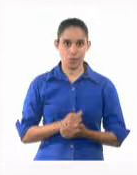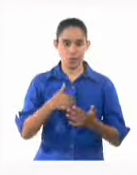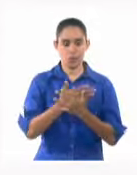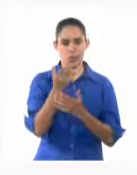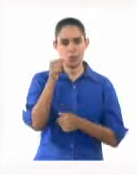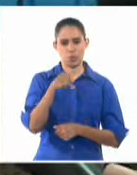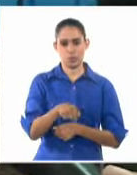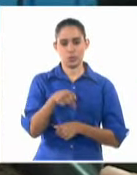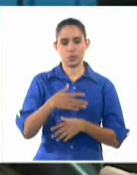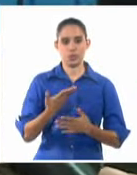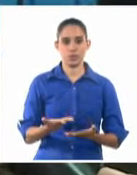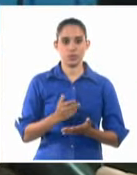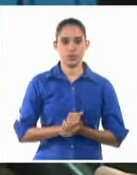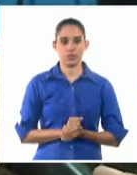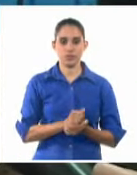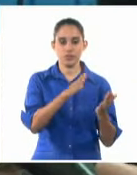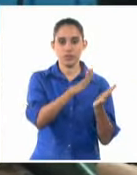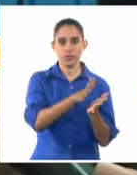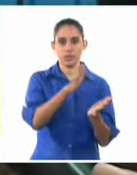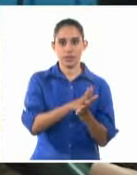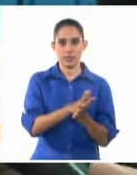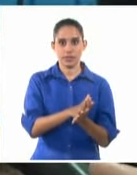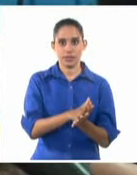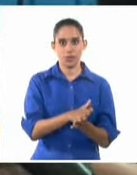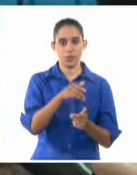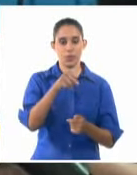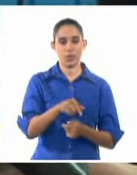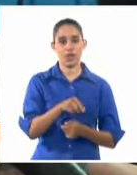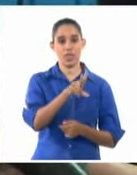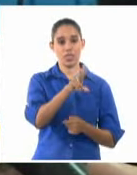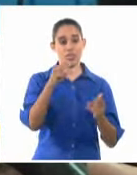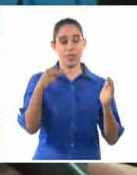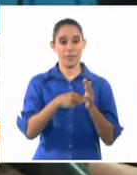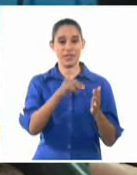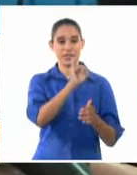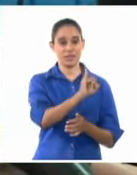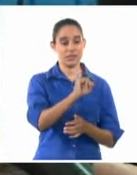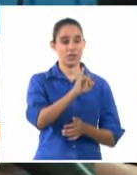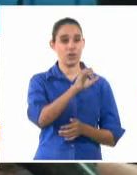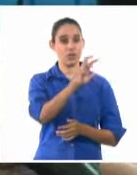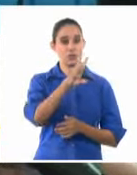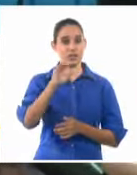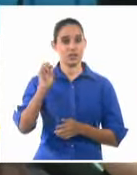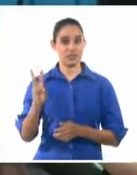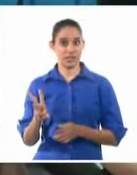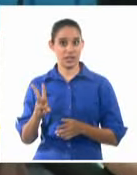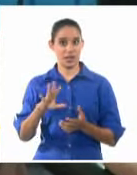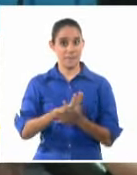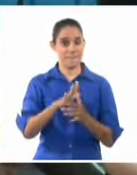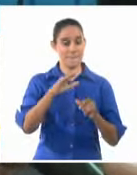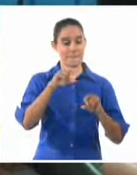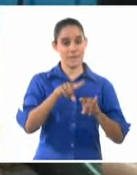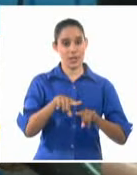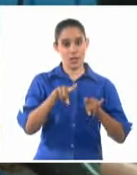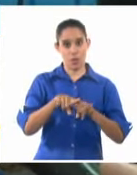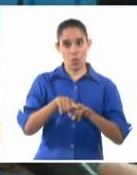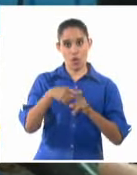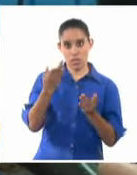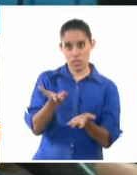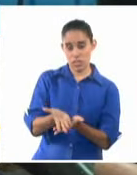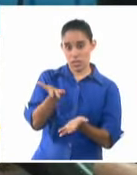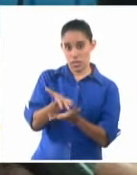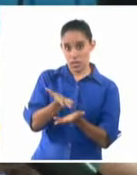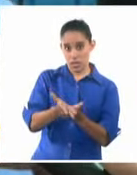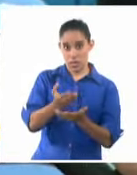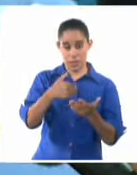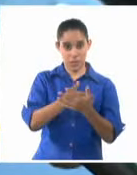tenemos previsto una disponibilidad de 2.683 con una máxima demanda de 2.780, ya para la hora de la máxima demanda en el día.